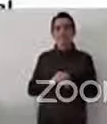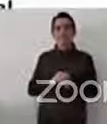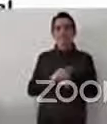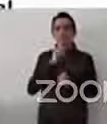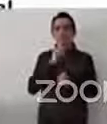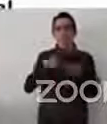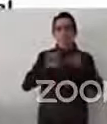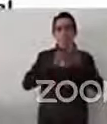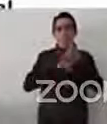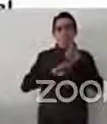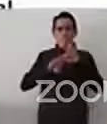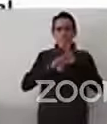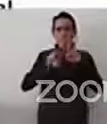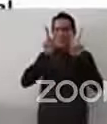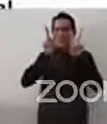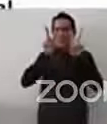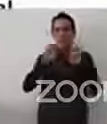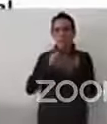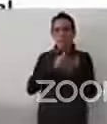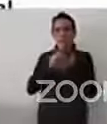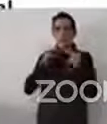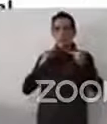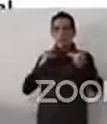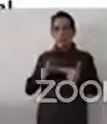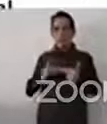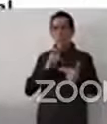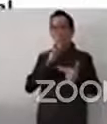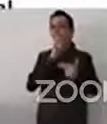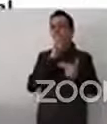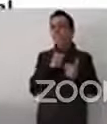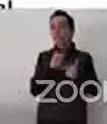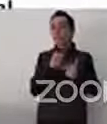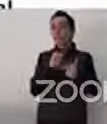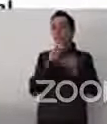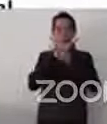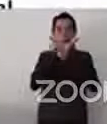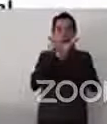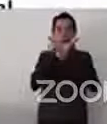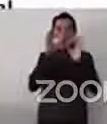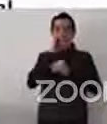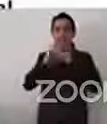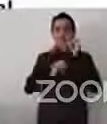es la Declaración Universal y los pactos internacionales.